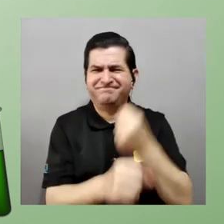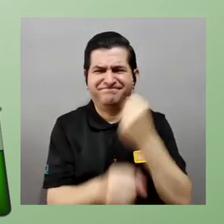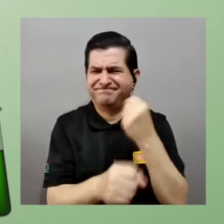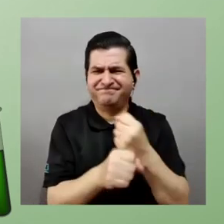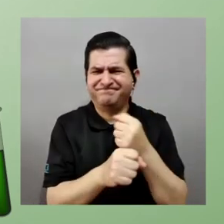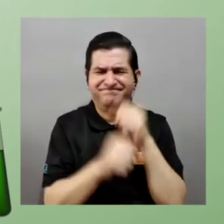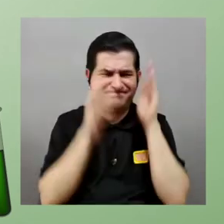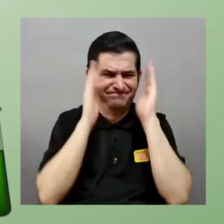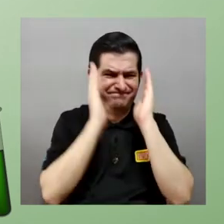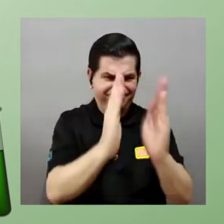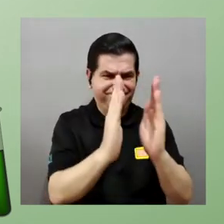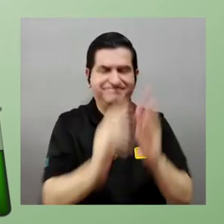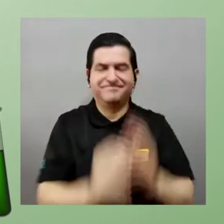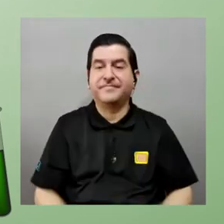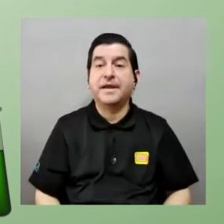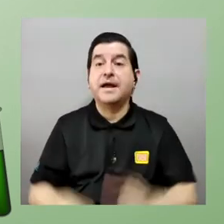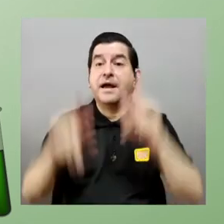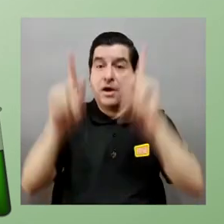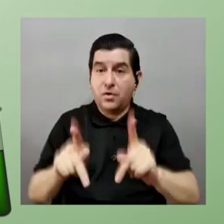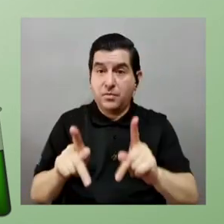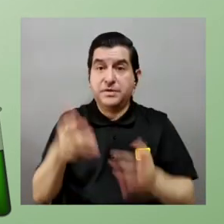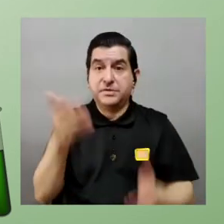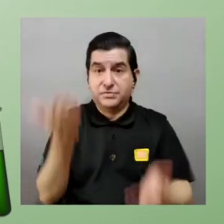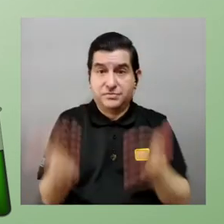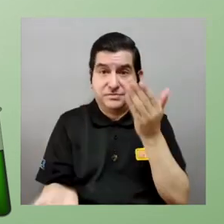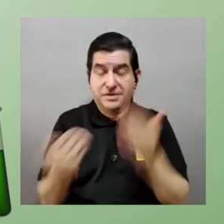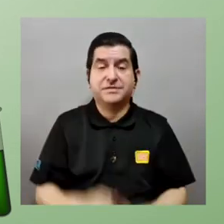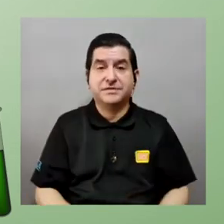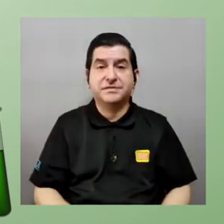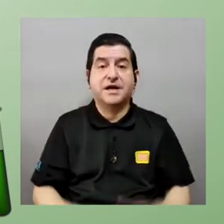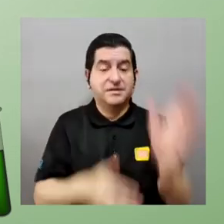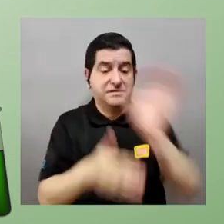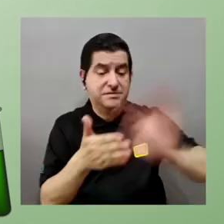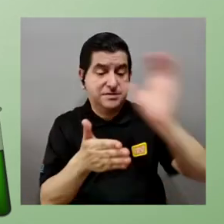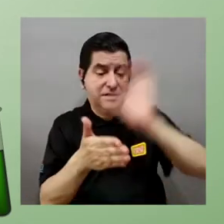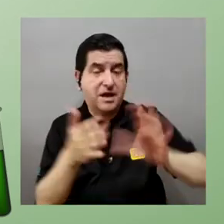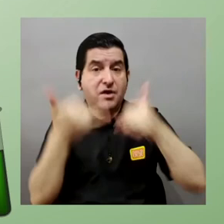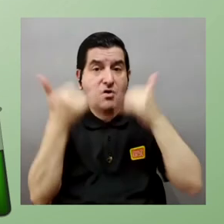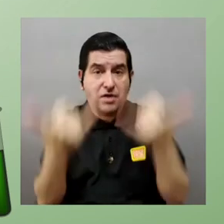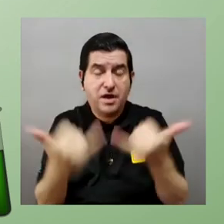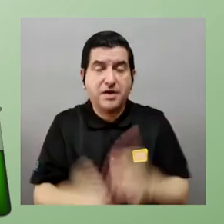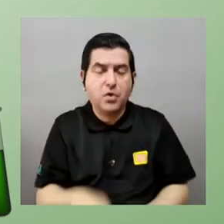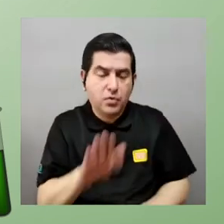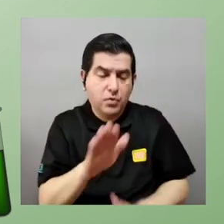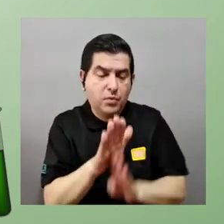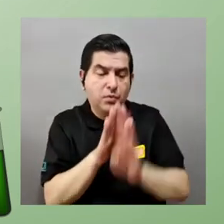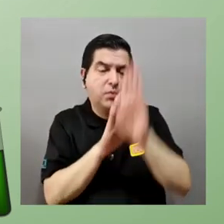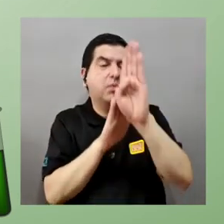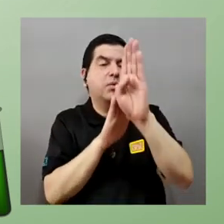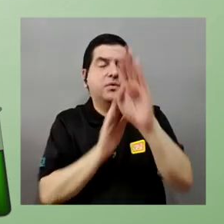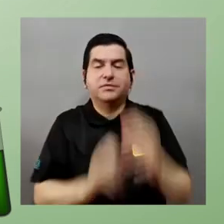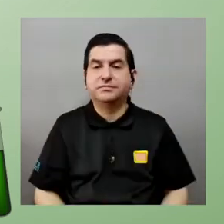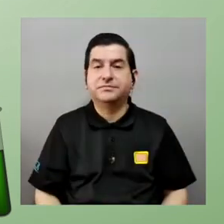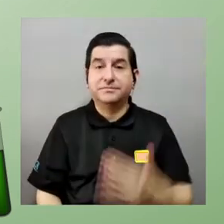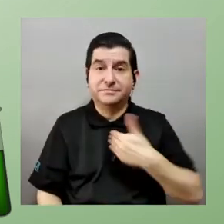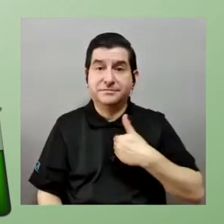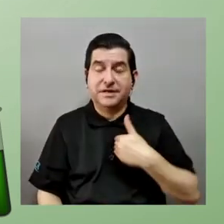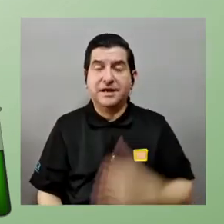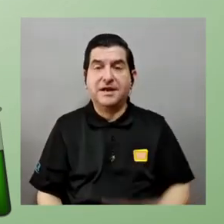trabajamos en ellas y para la gente que está en el colegio todavía en ese desarrollo